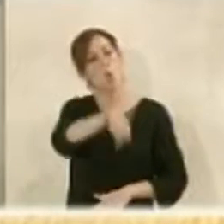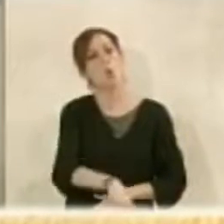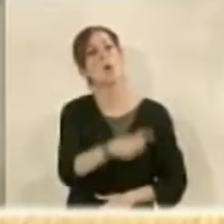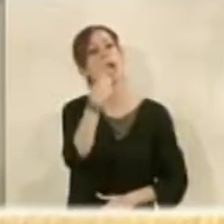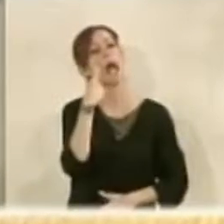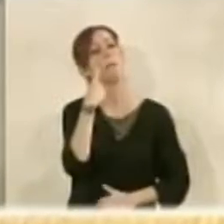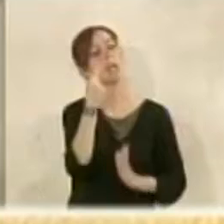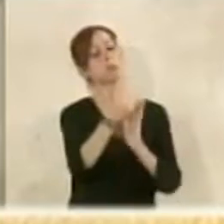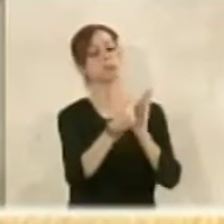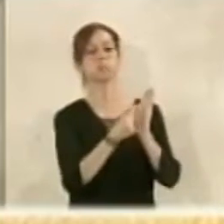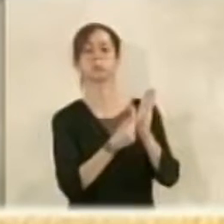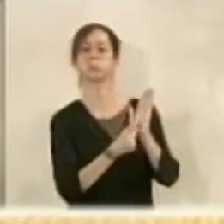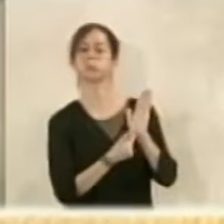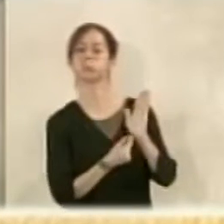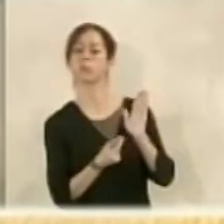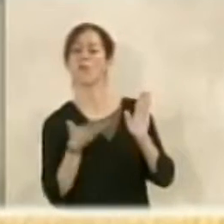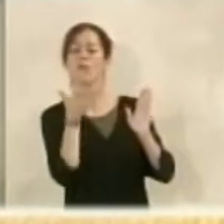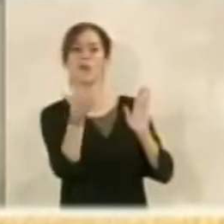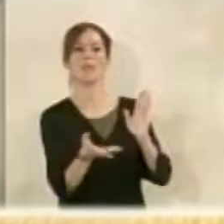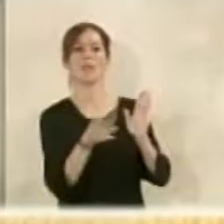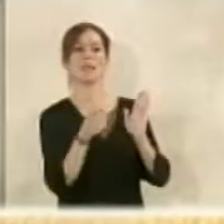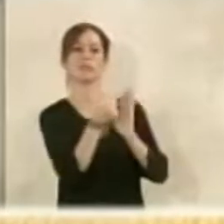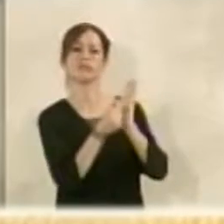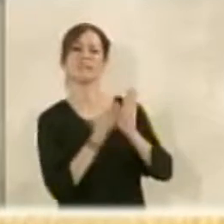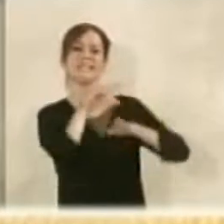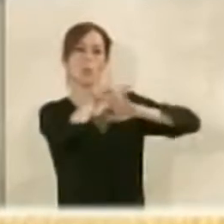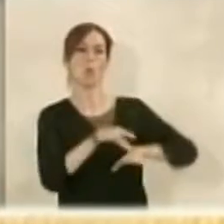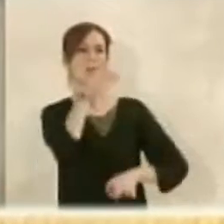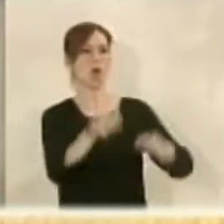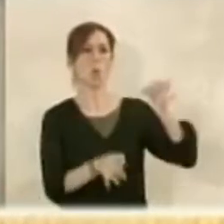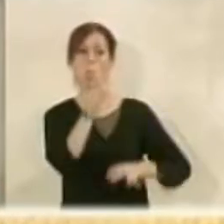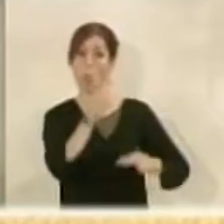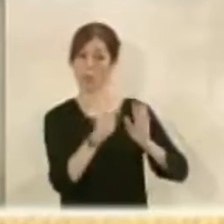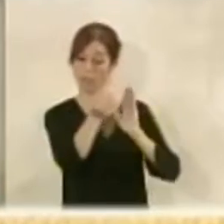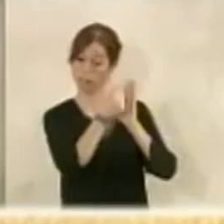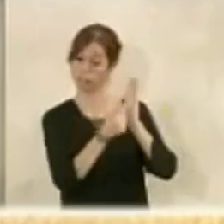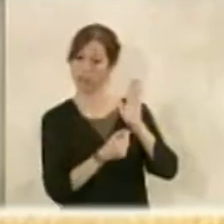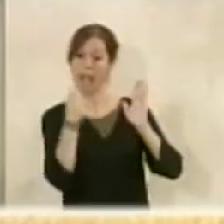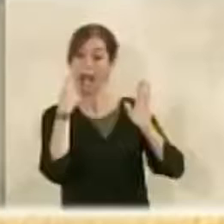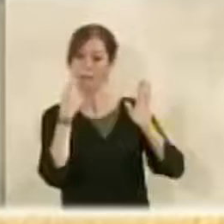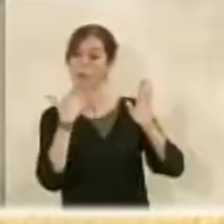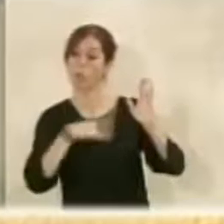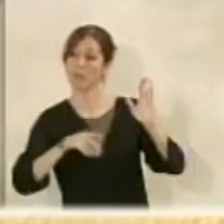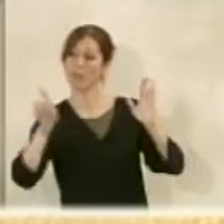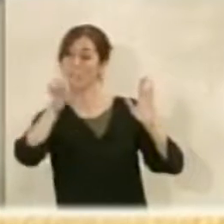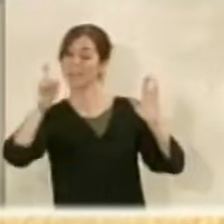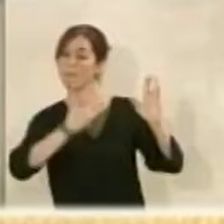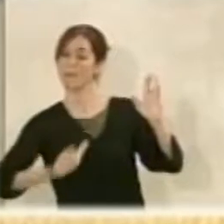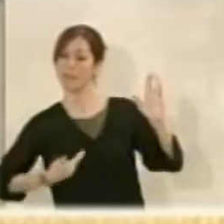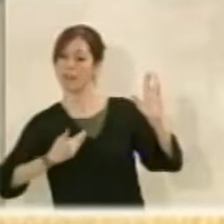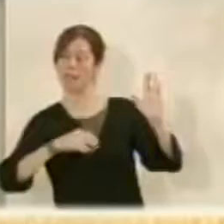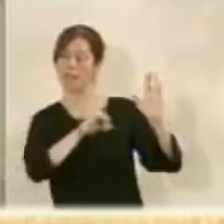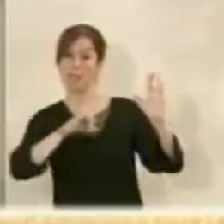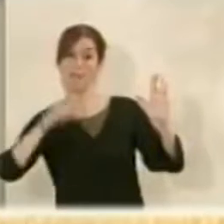ofrece unas condiciones de seguridad jurídica porque Almería hoy ofrece unas condiciones para invertir, para que el inversor privado venga